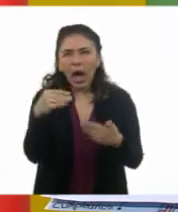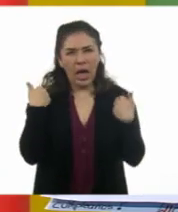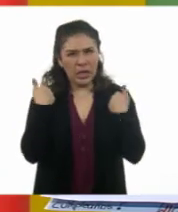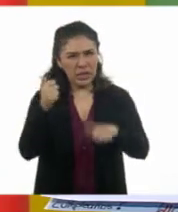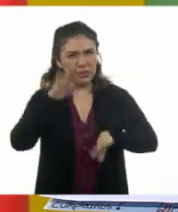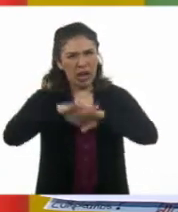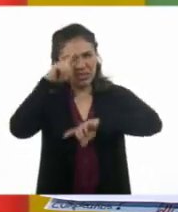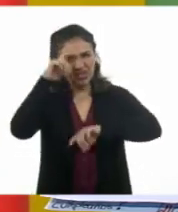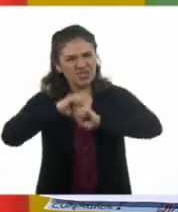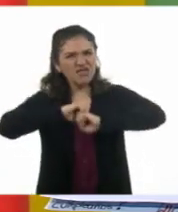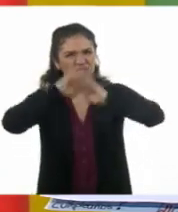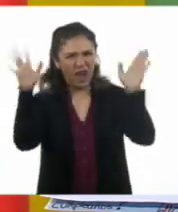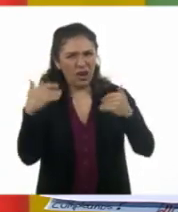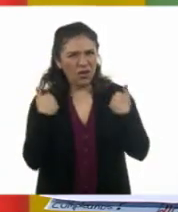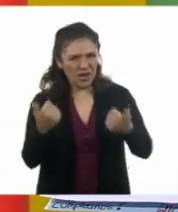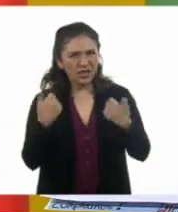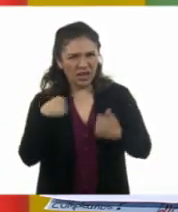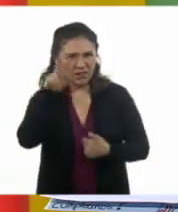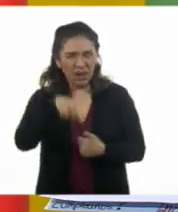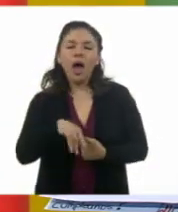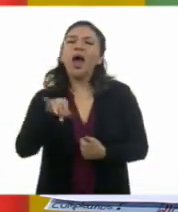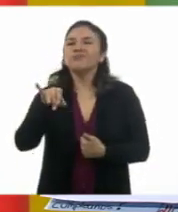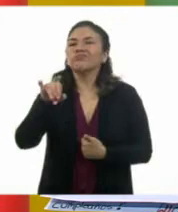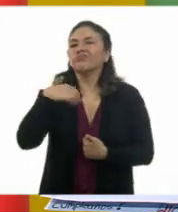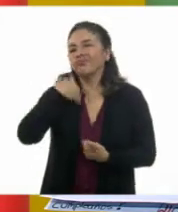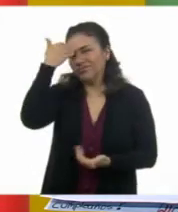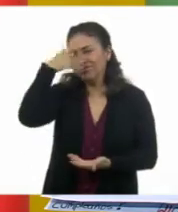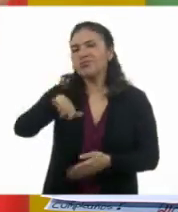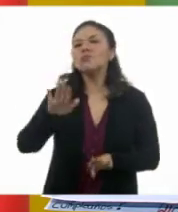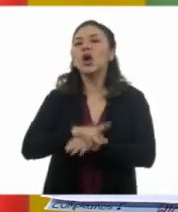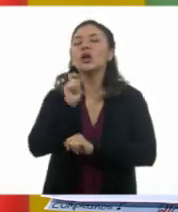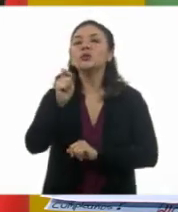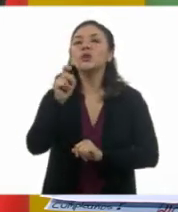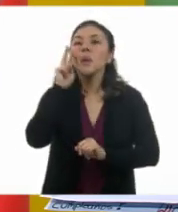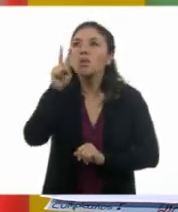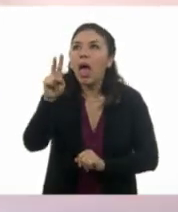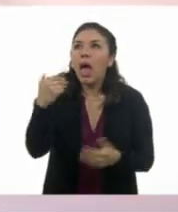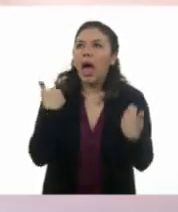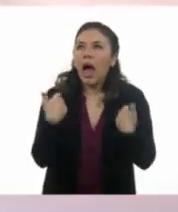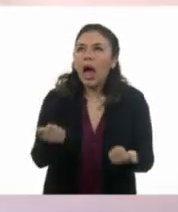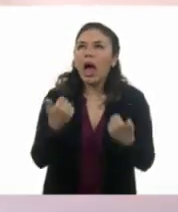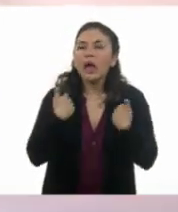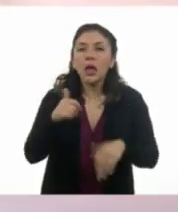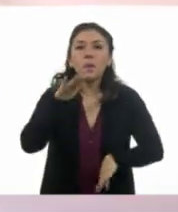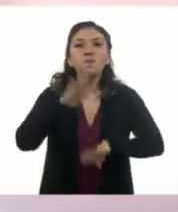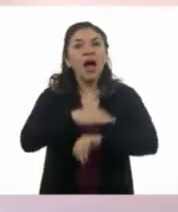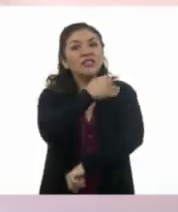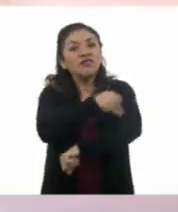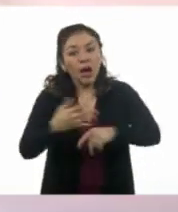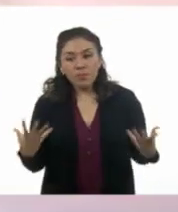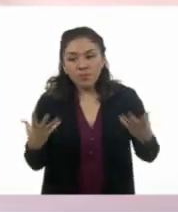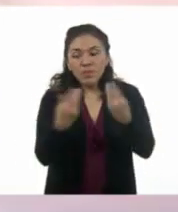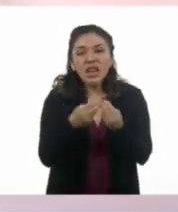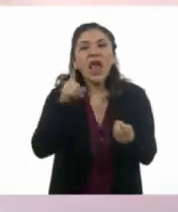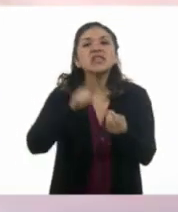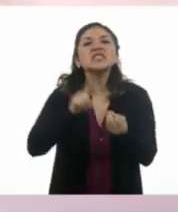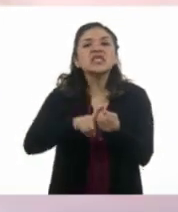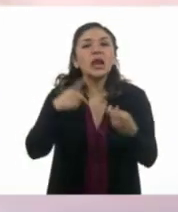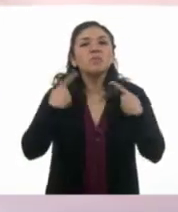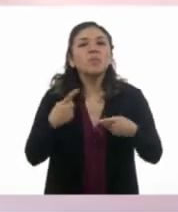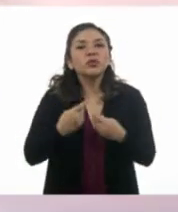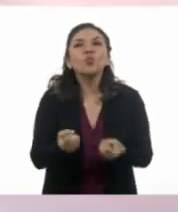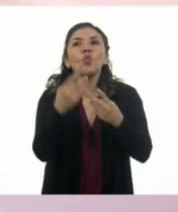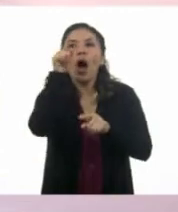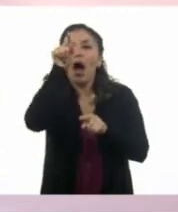Por supuesto. Por supuesto. Sí, ya sabemos quiénes tienen más familiares dentro de la misma escuela.